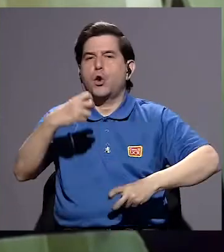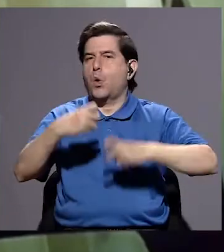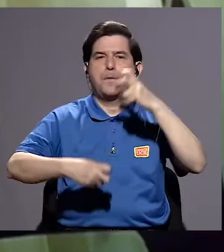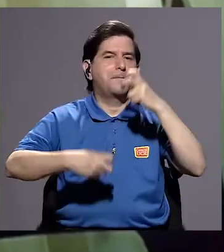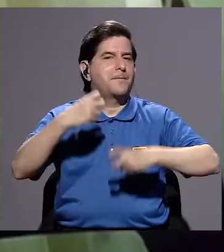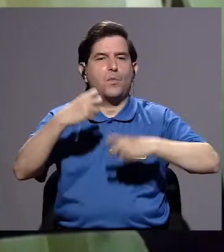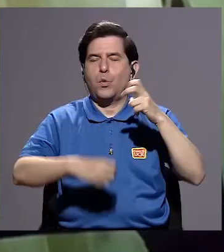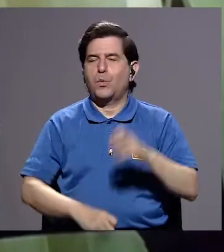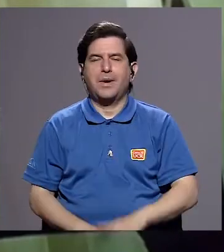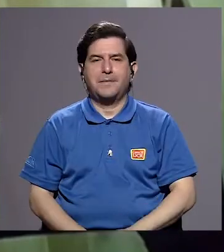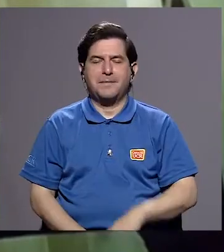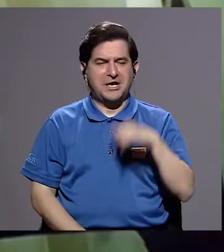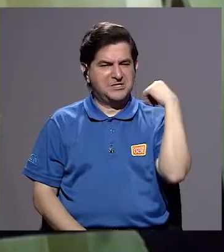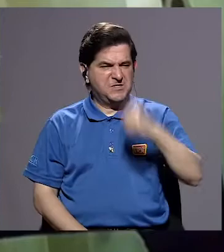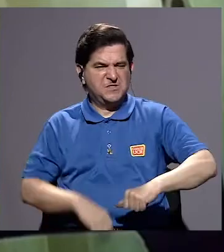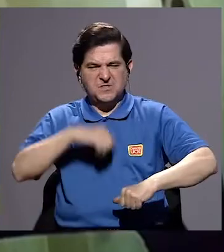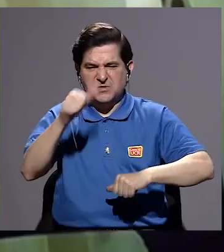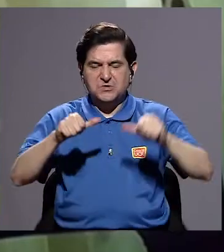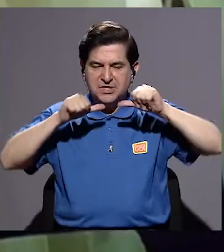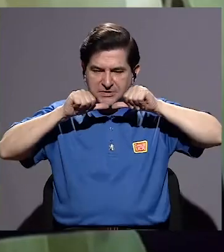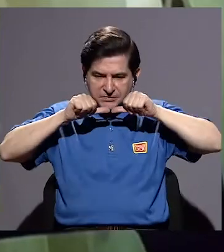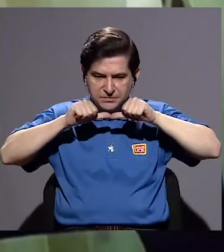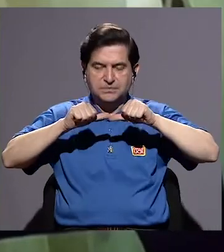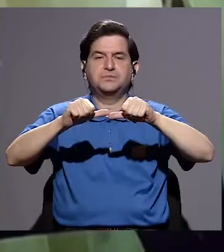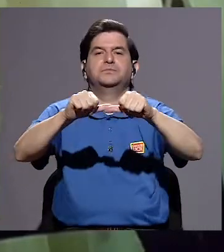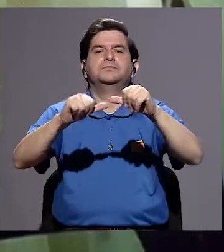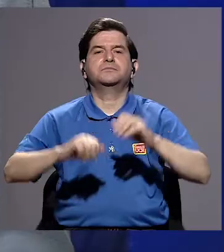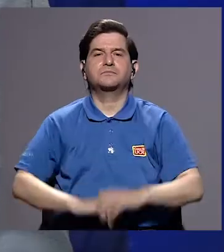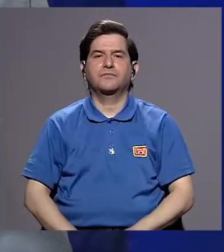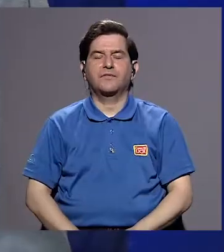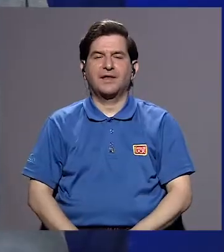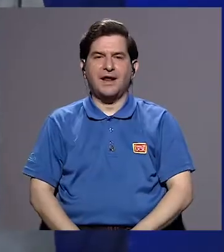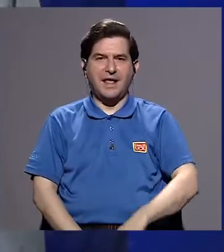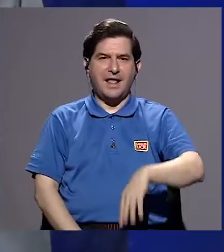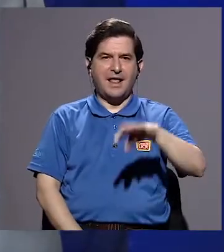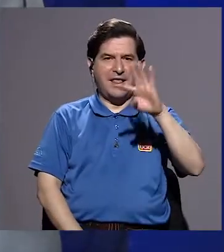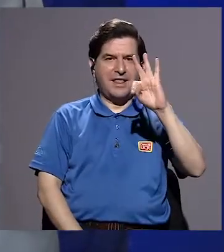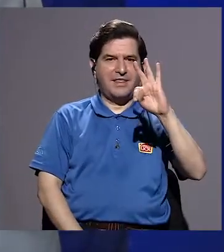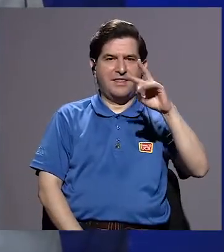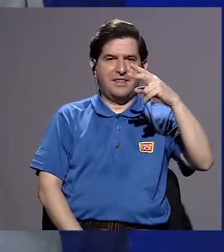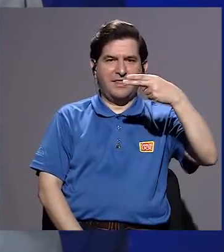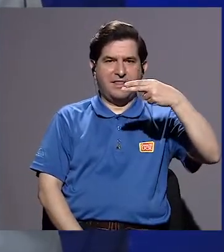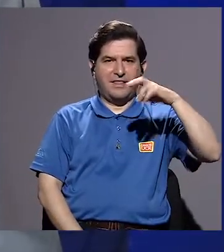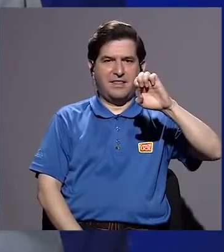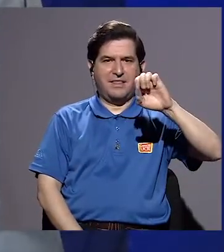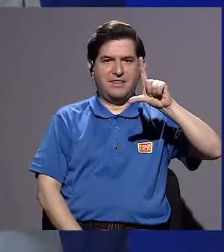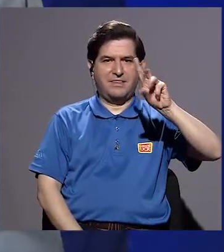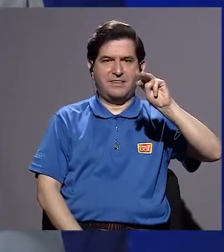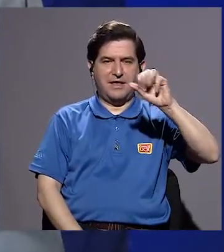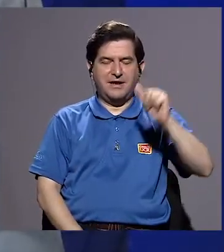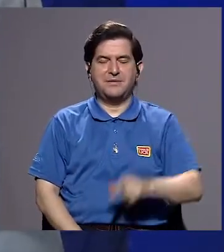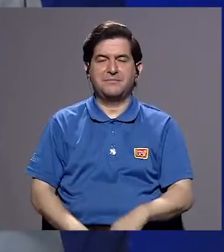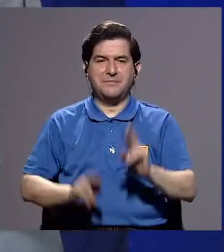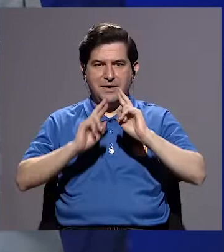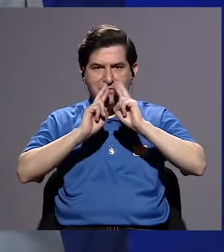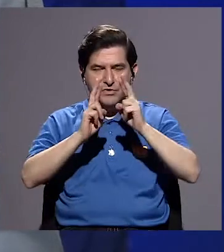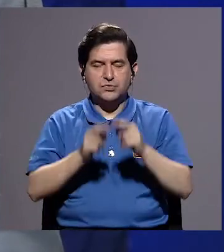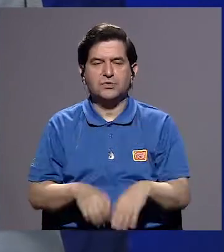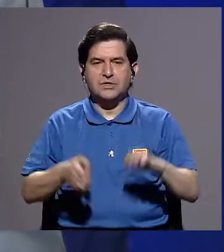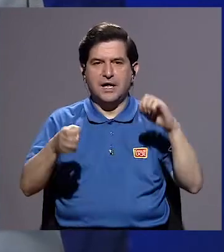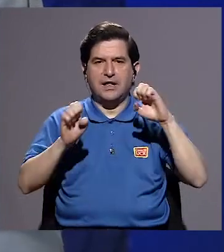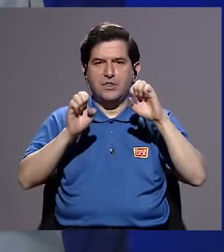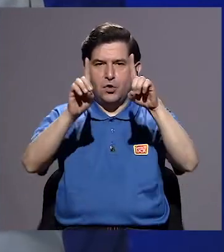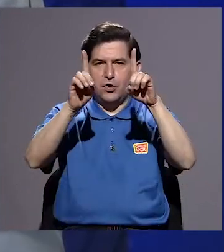problema para luchar y seguir adelante. Doña Thelma es producto de la educación